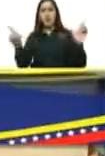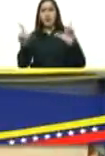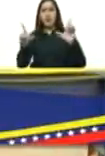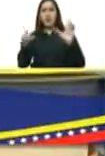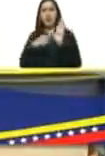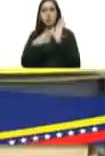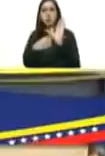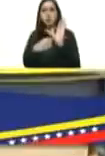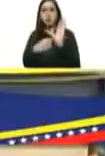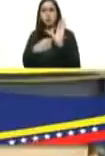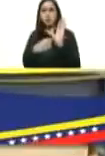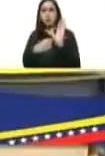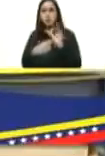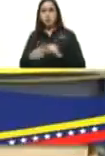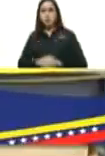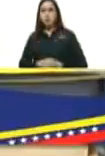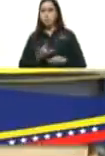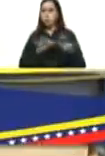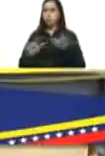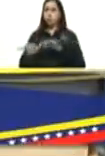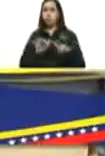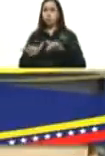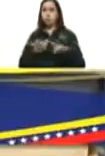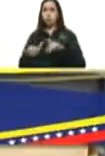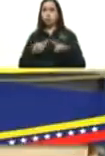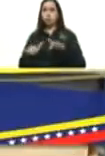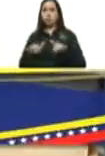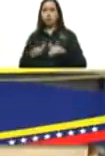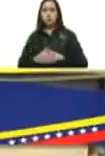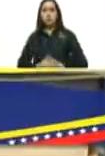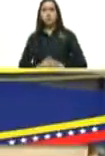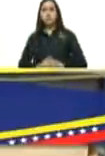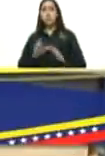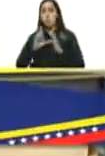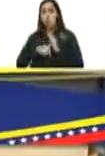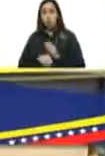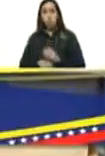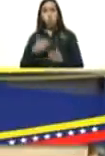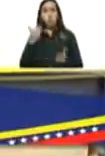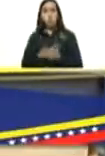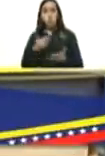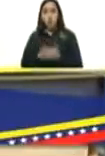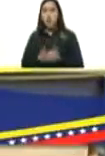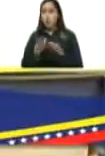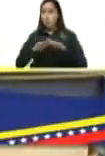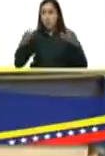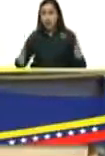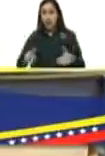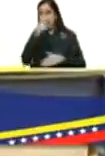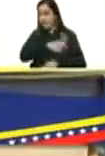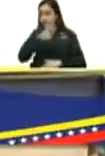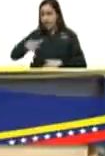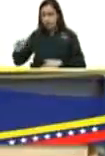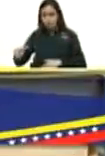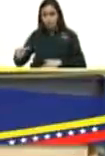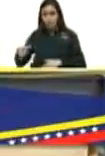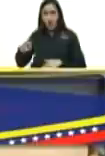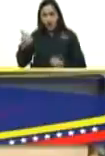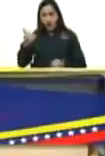al centro de cómputo nacional y luego los testigos de la mesa los miembros de la mesa